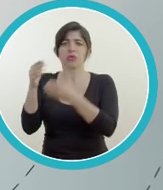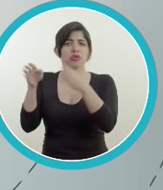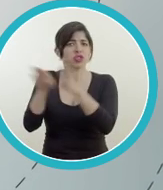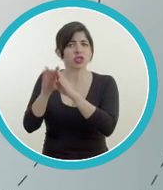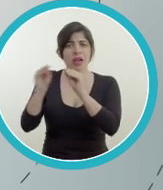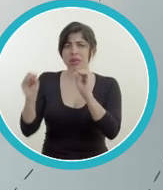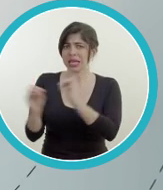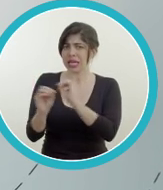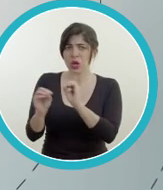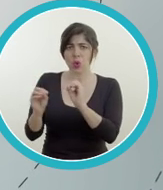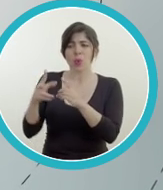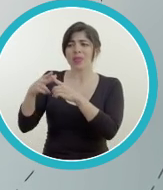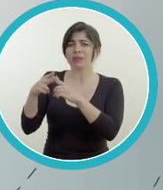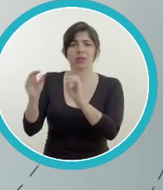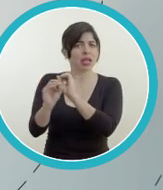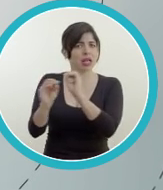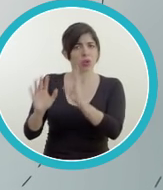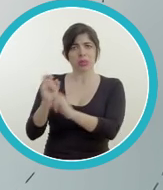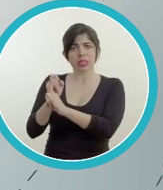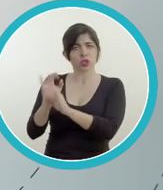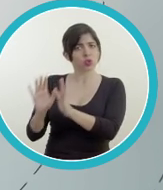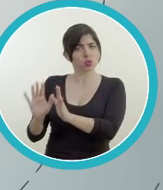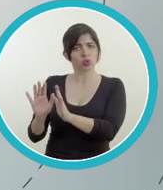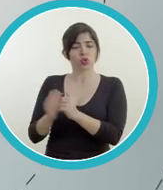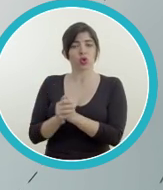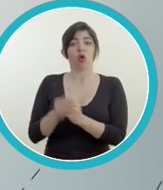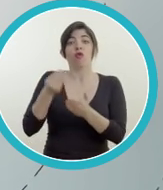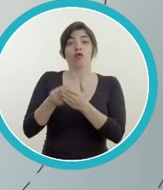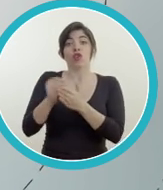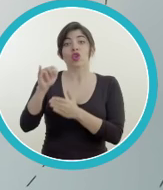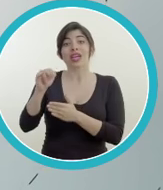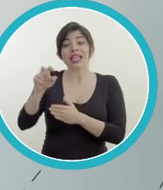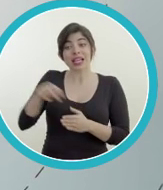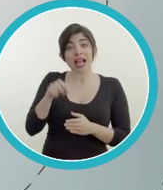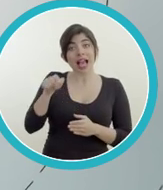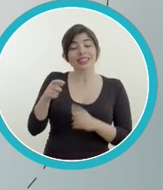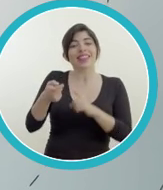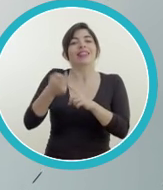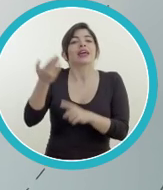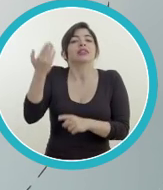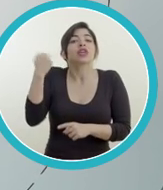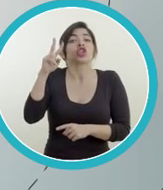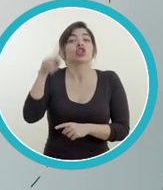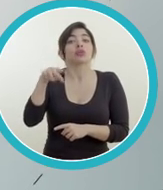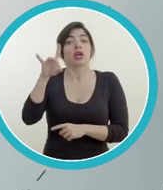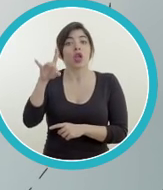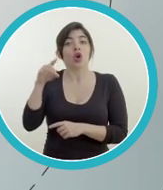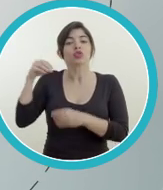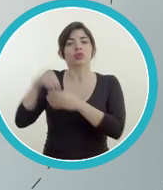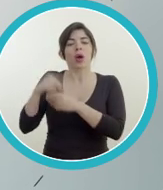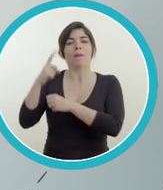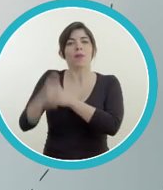centro de capacitación, sin producir ni un solo despido en esa institución. Los recursos trasladados del INAH